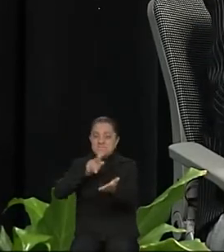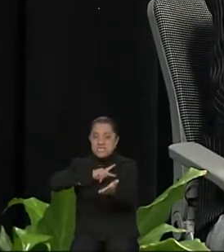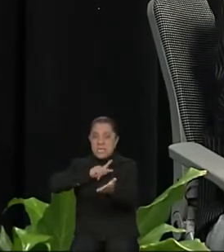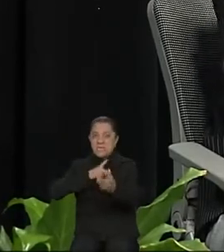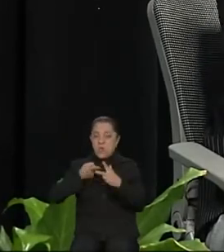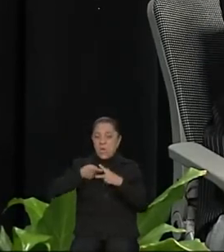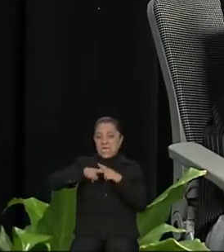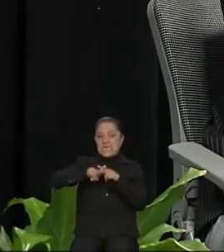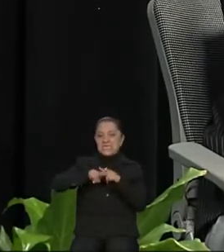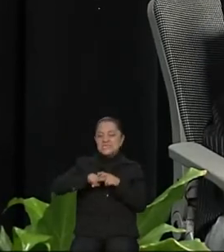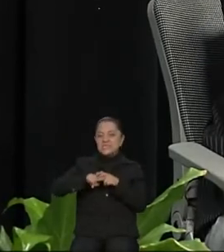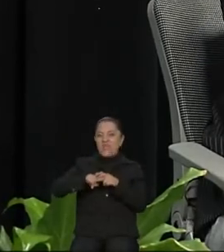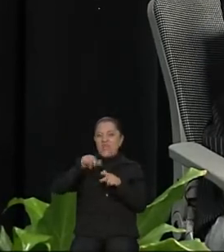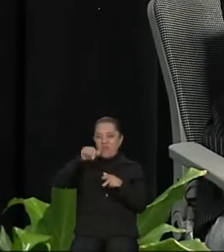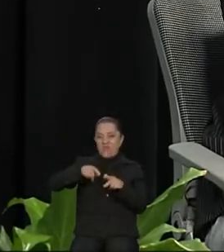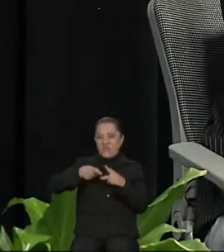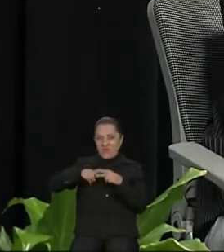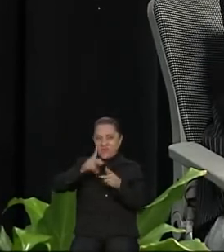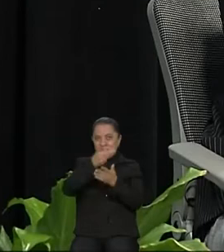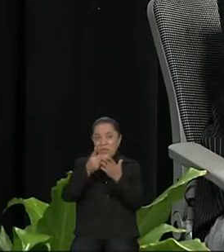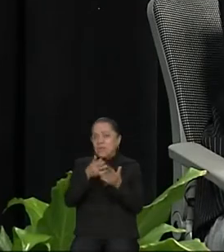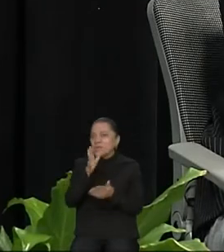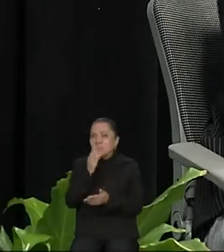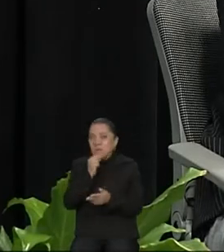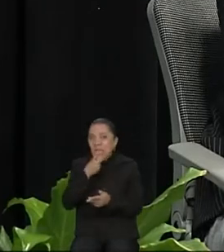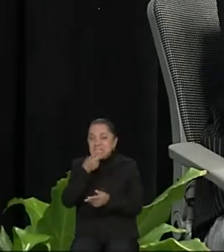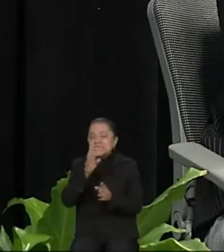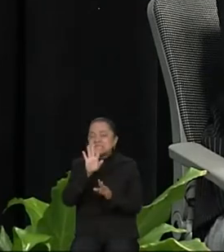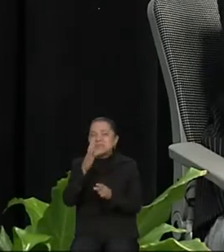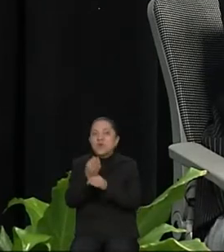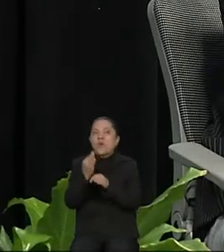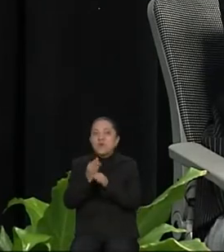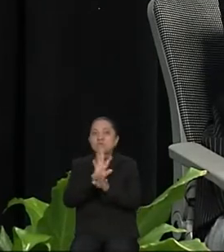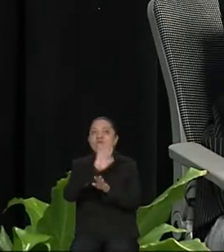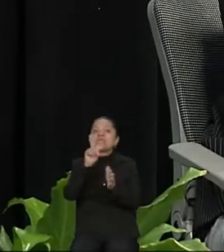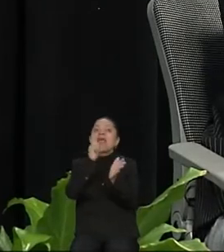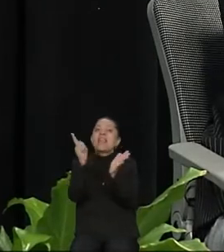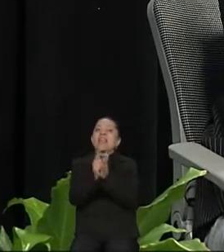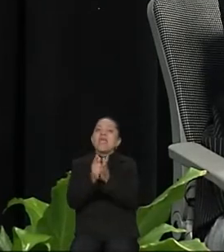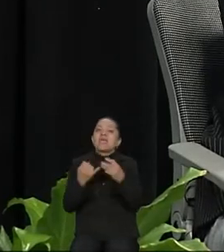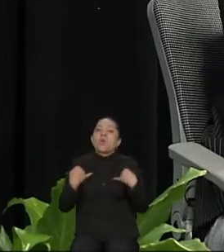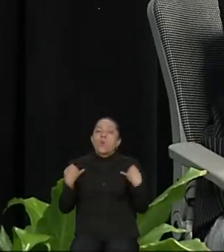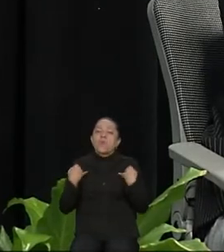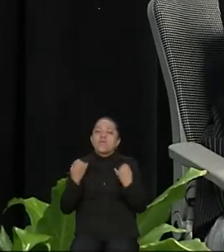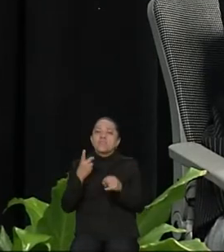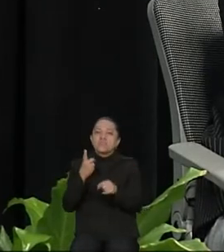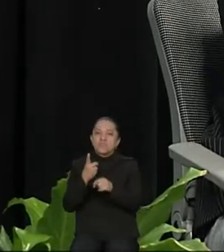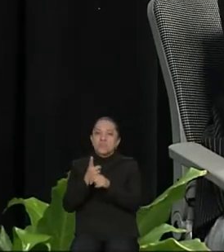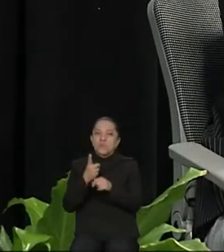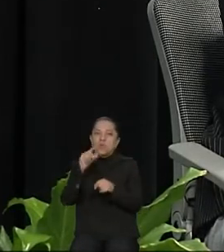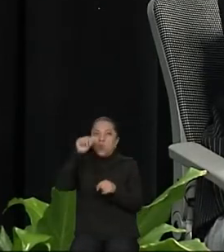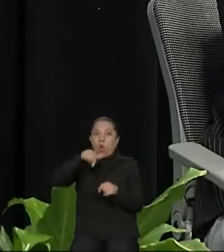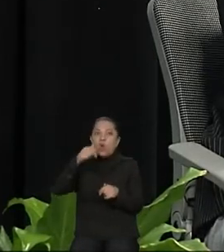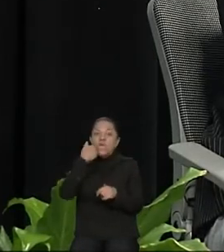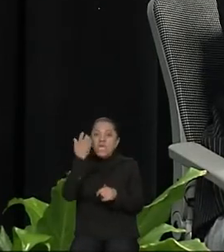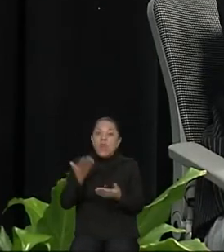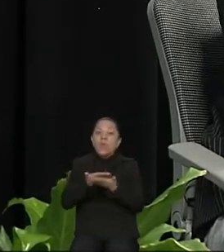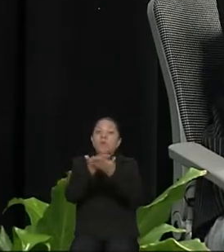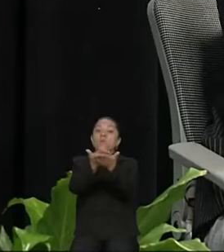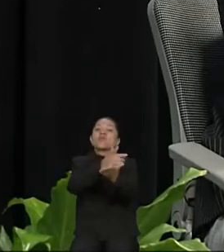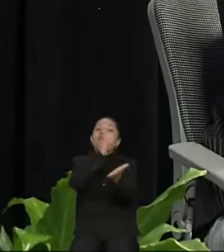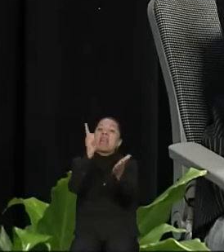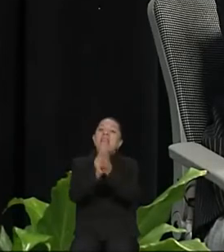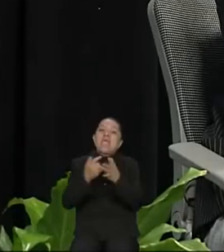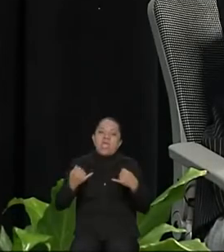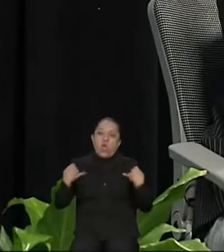pude decir, en cuanto a la ley de la juventud. Hoy quiero proponer en el Senado una ley de la juventud para poderle